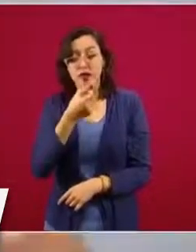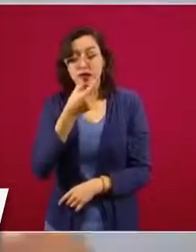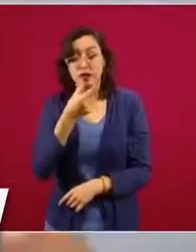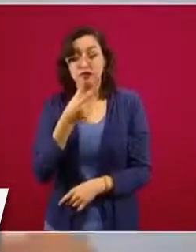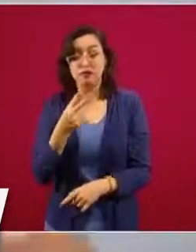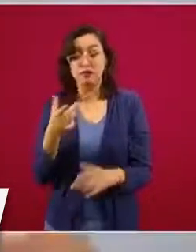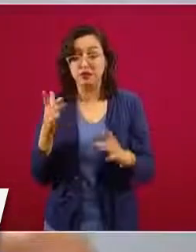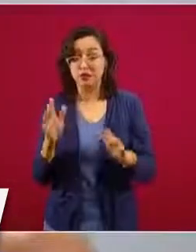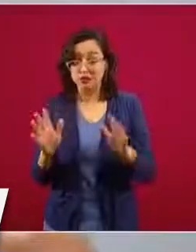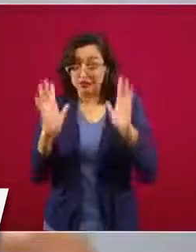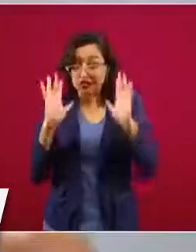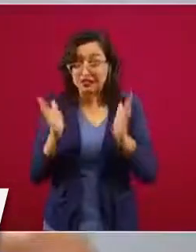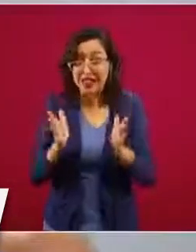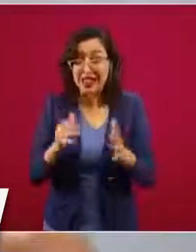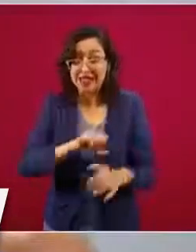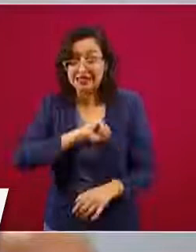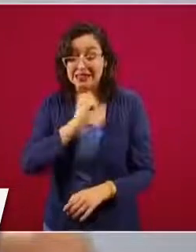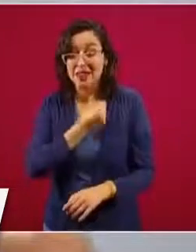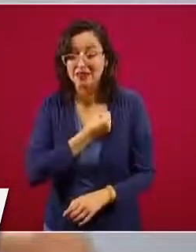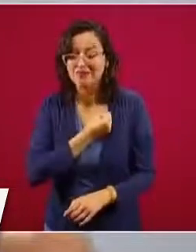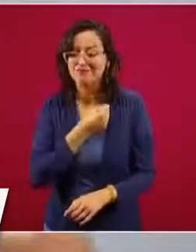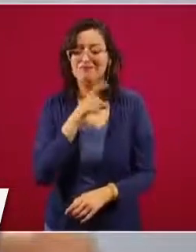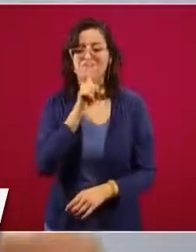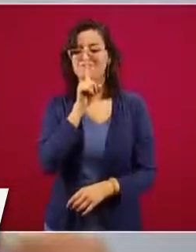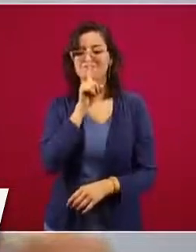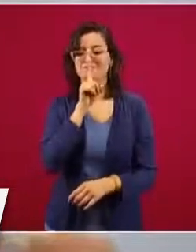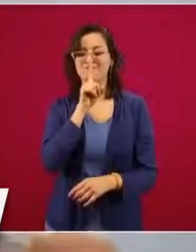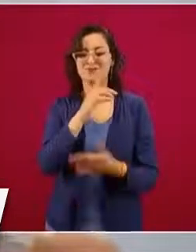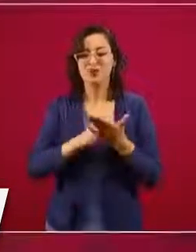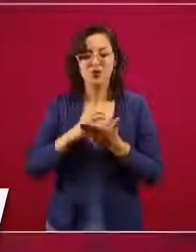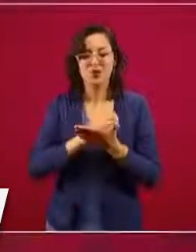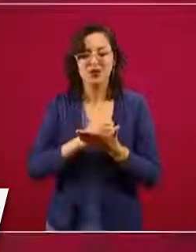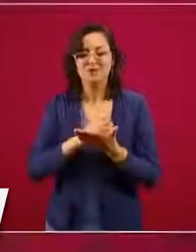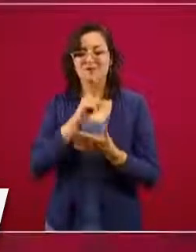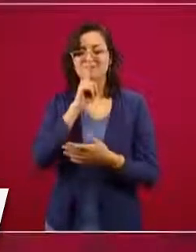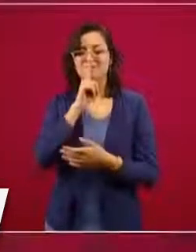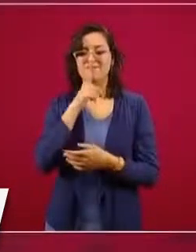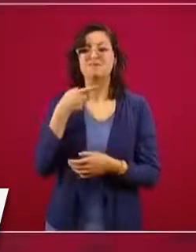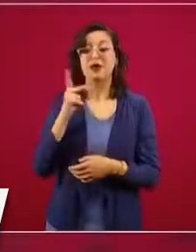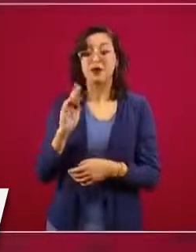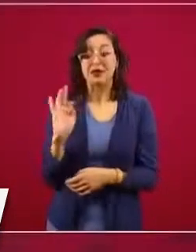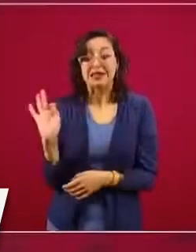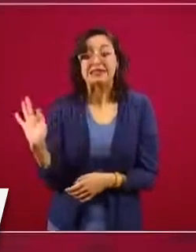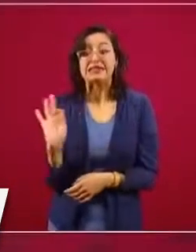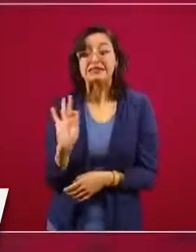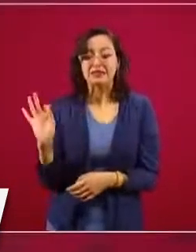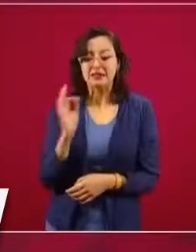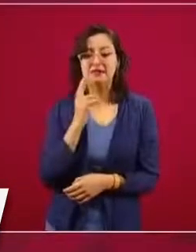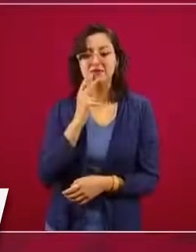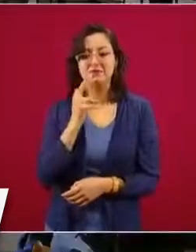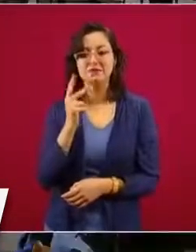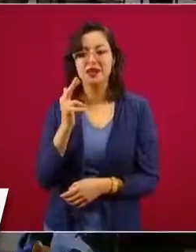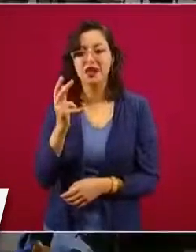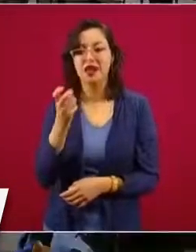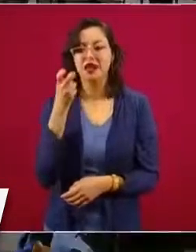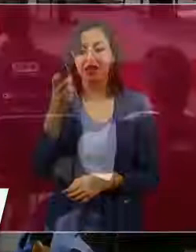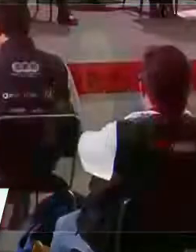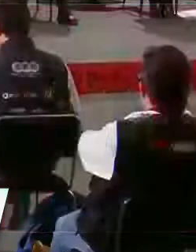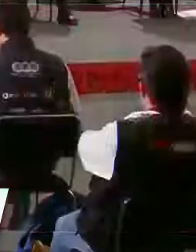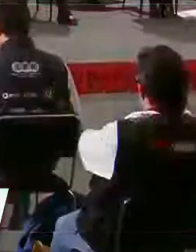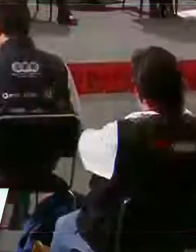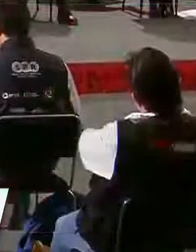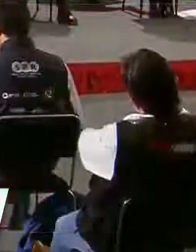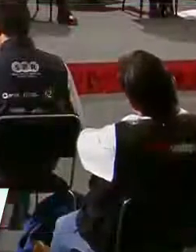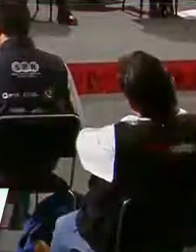respuesta, pero muestra la esperanza de lo que podemos hacer. Entonces, trabajar para buscar nuevas estrategias de prevención y tratamiento